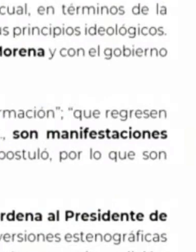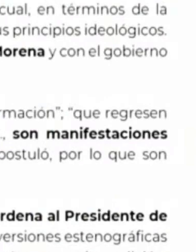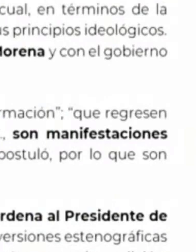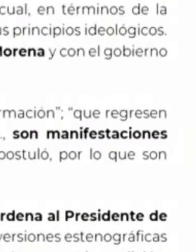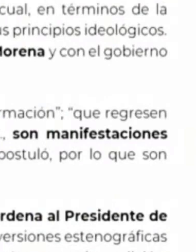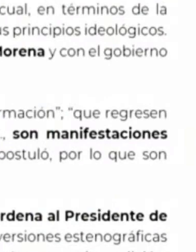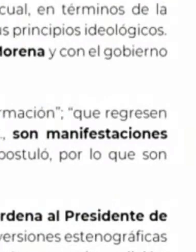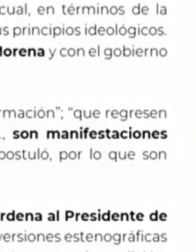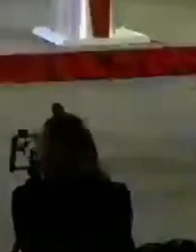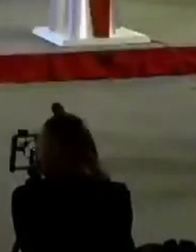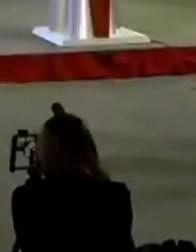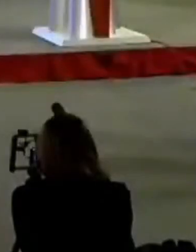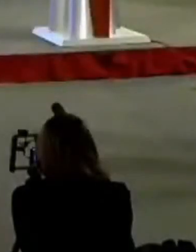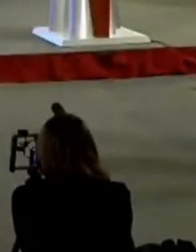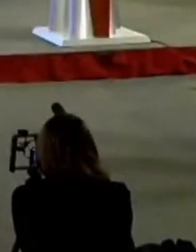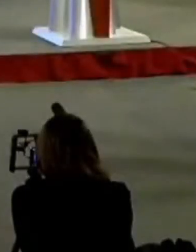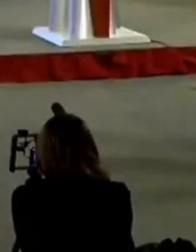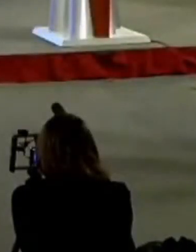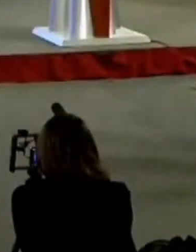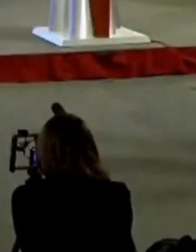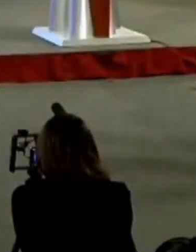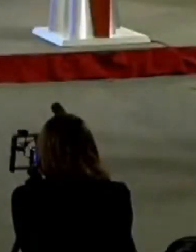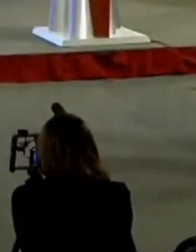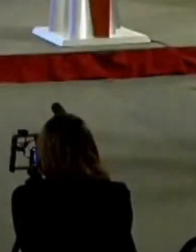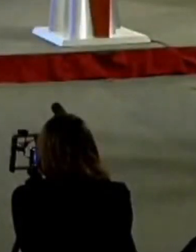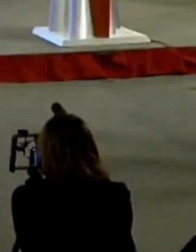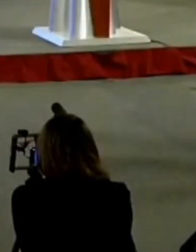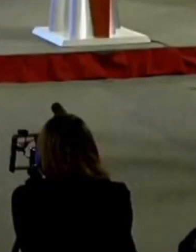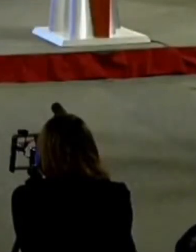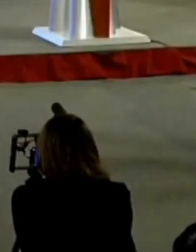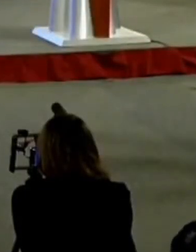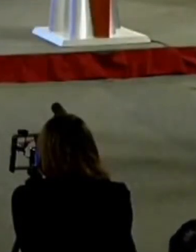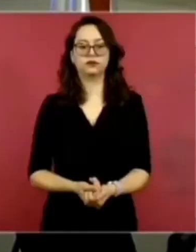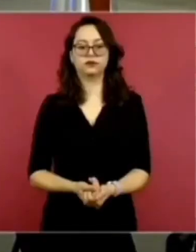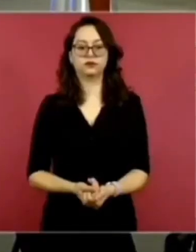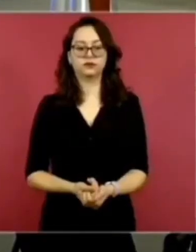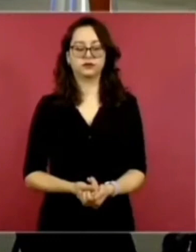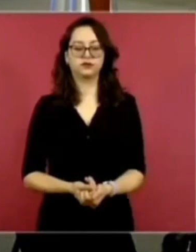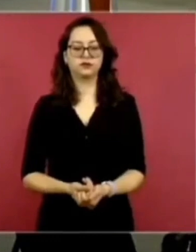y con el gobierno que encabeza el presidente López Obrador.